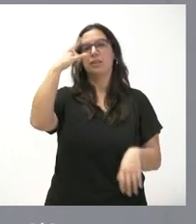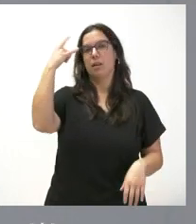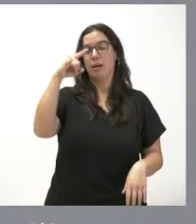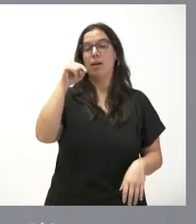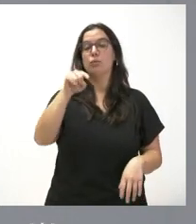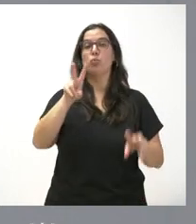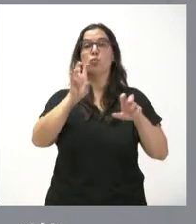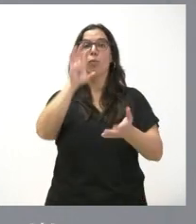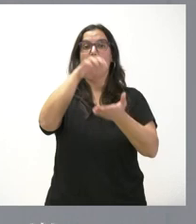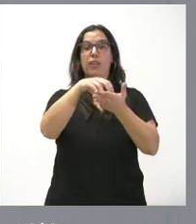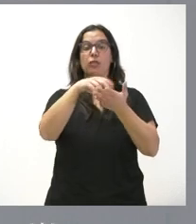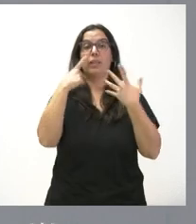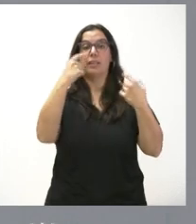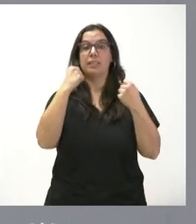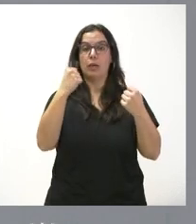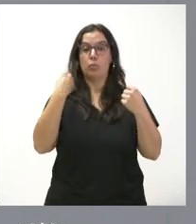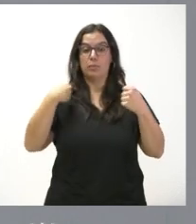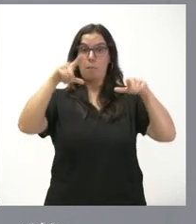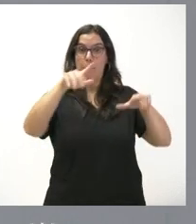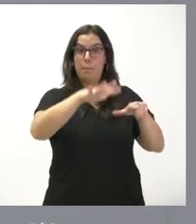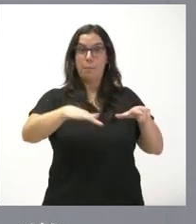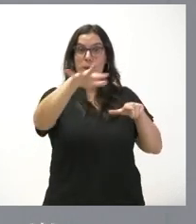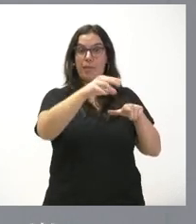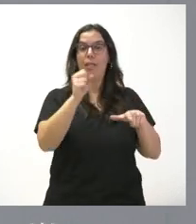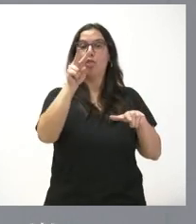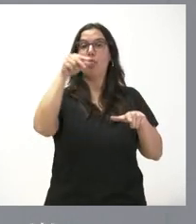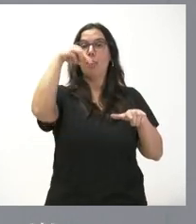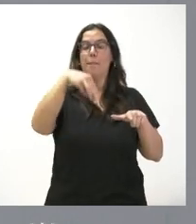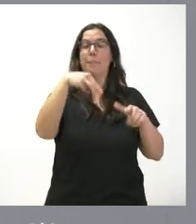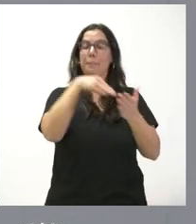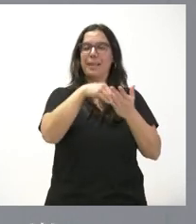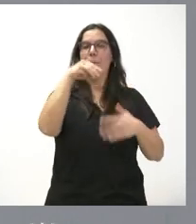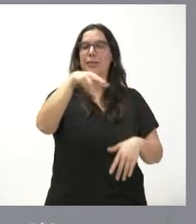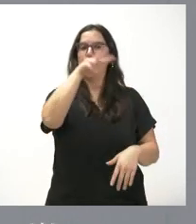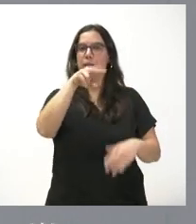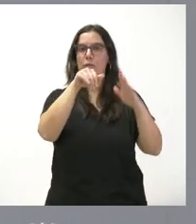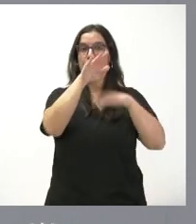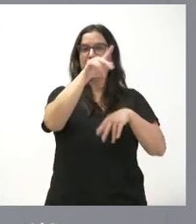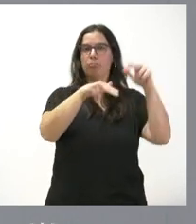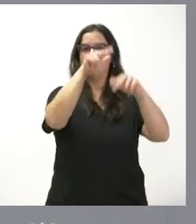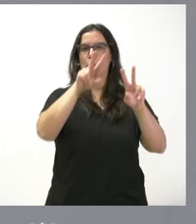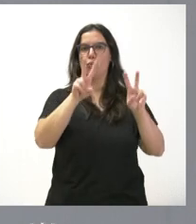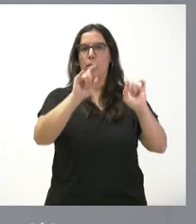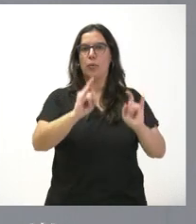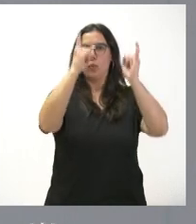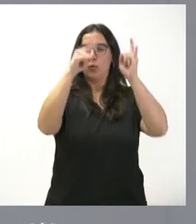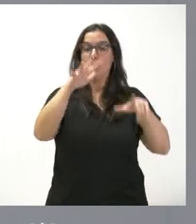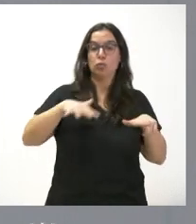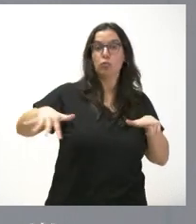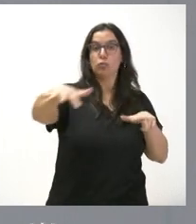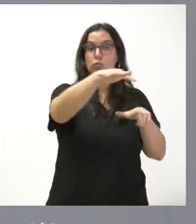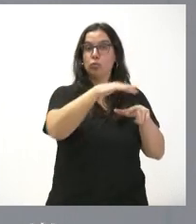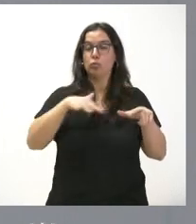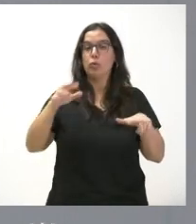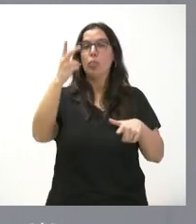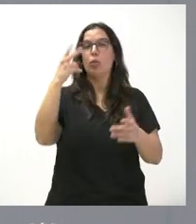centro de salud que se va a construir sobre una parcela de más de 11.000 metros cuadrados, que va a contar con una superficie útil de más